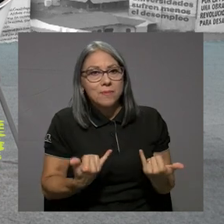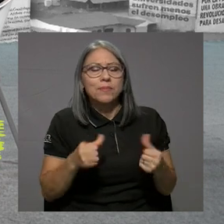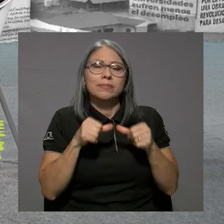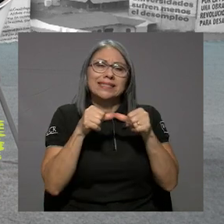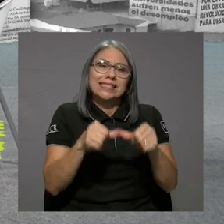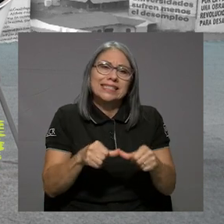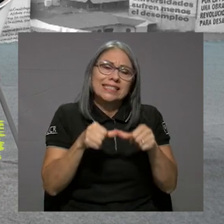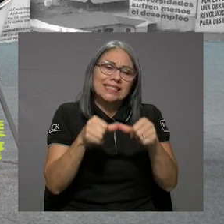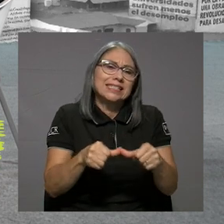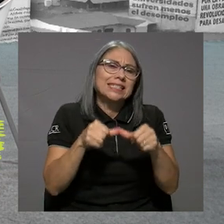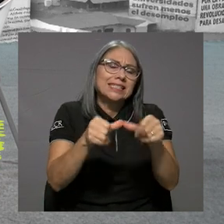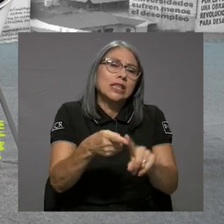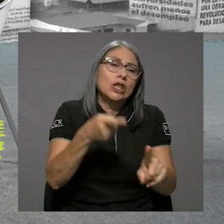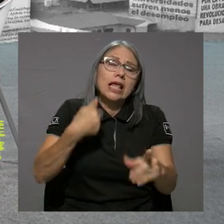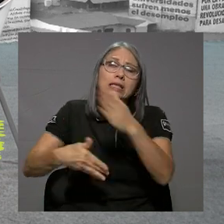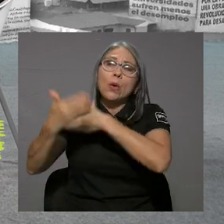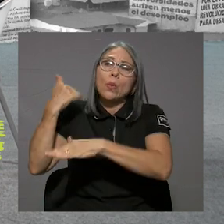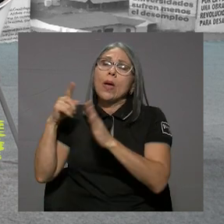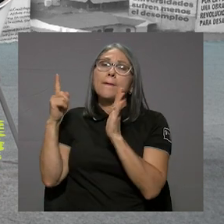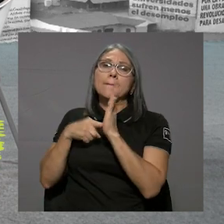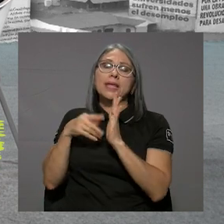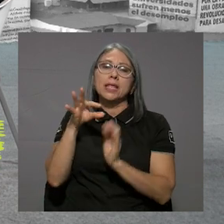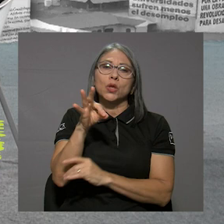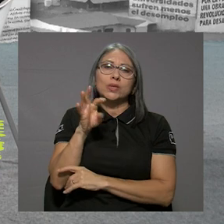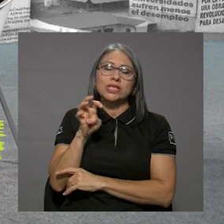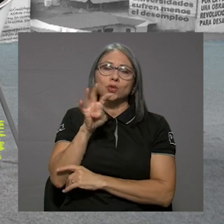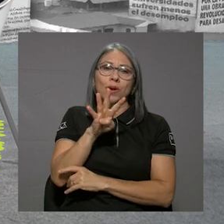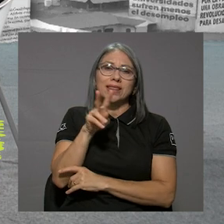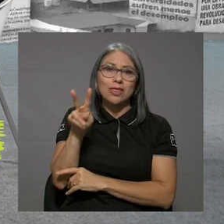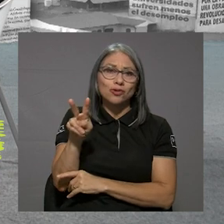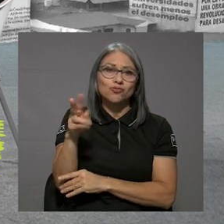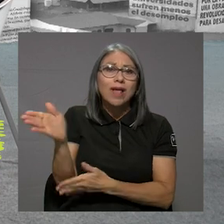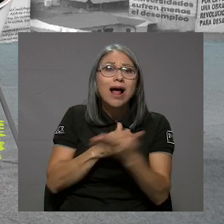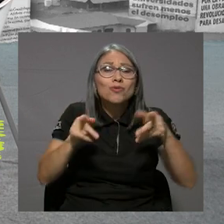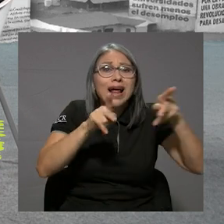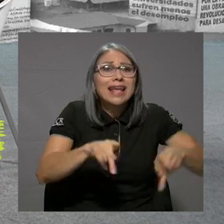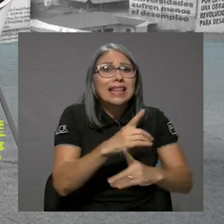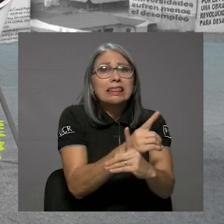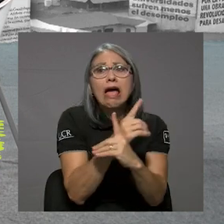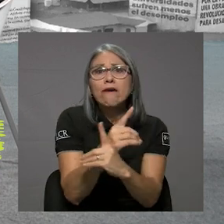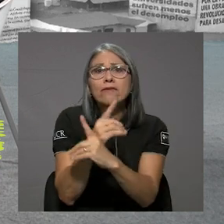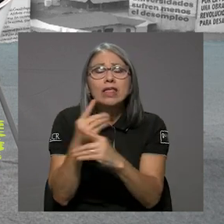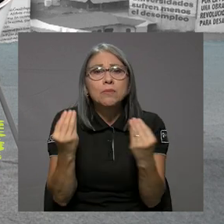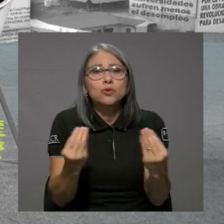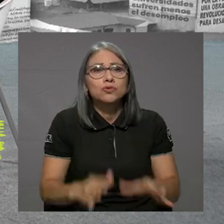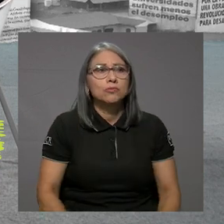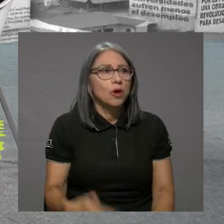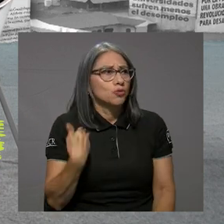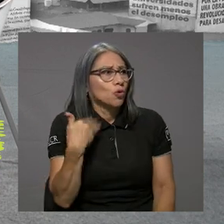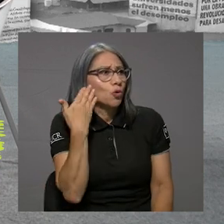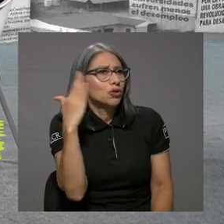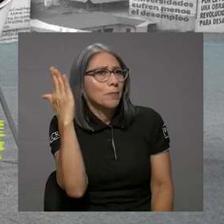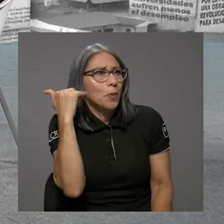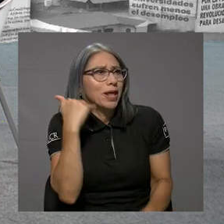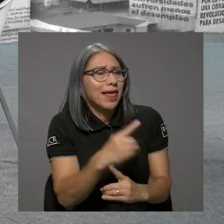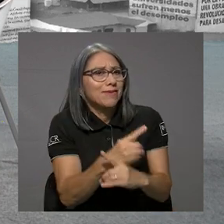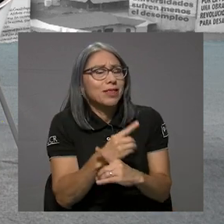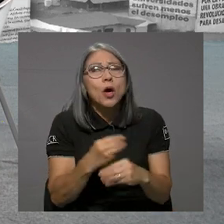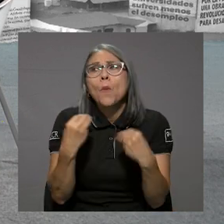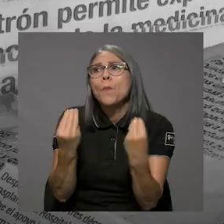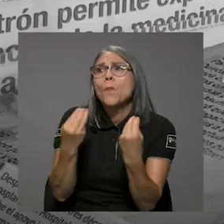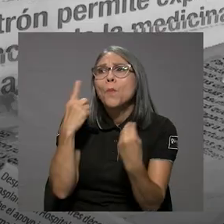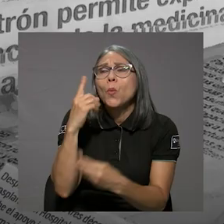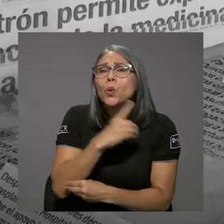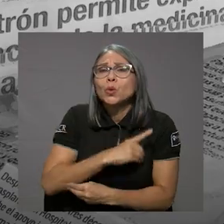tenemos sigue siendo la de 1942. Que hay gente que la defiende mucho. Bueno, yo no sé por qué la tiene que